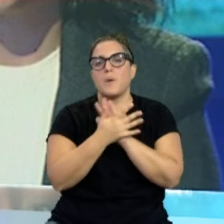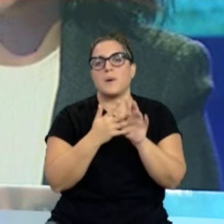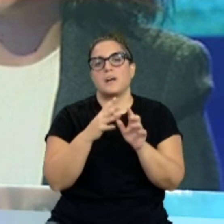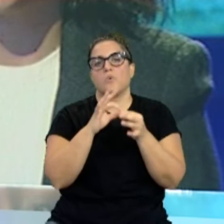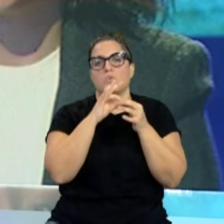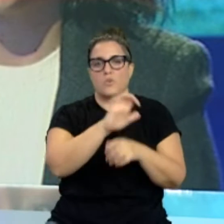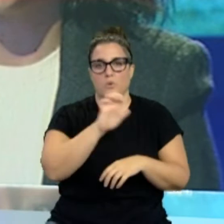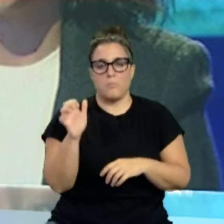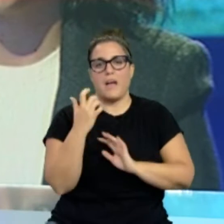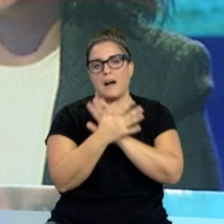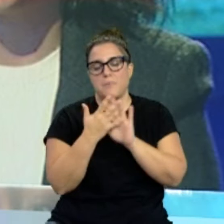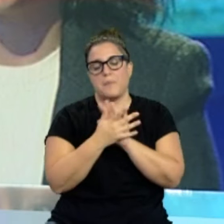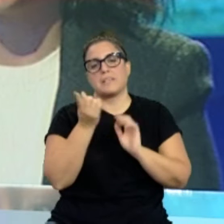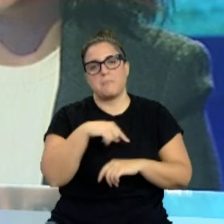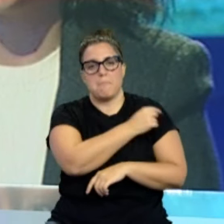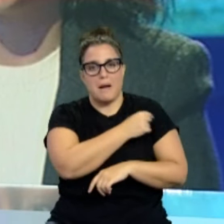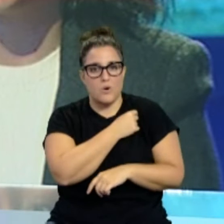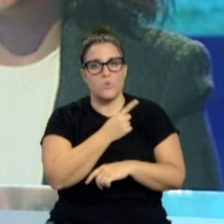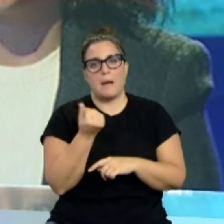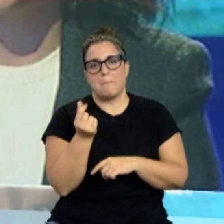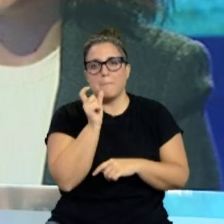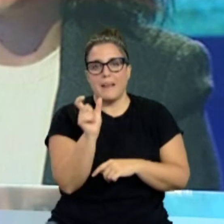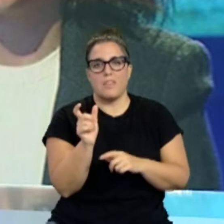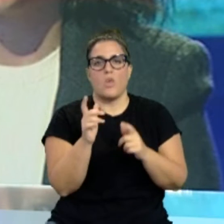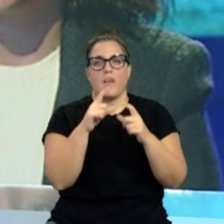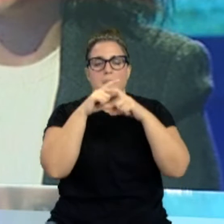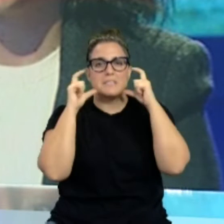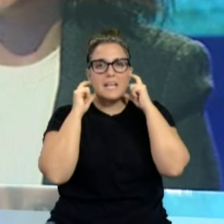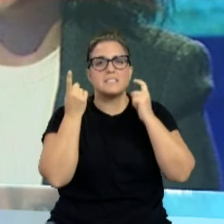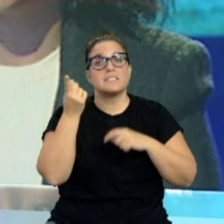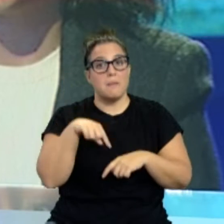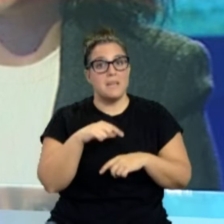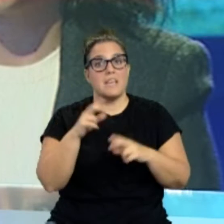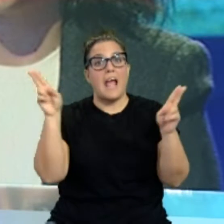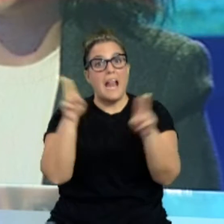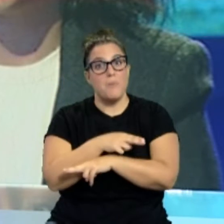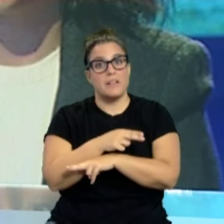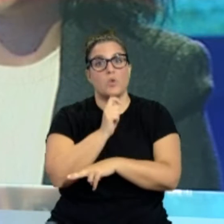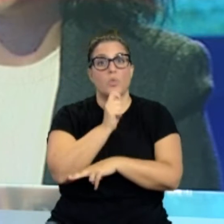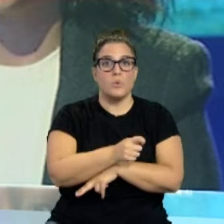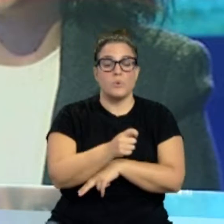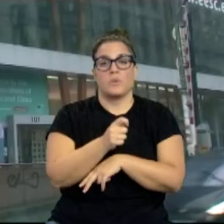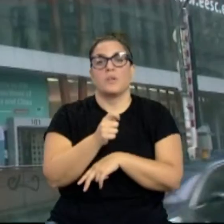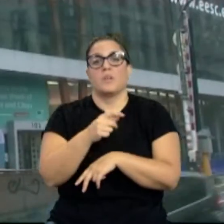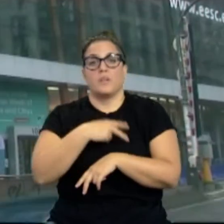llegada de la vacuna, el precio de las mascarillas y especialmente se detenía en el veto de Hungría y Polonia a los fondos europeos.